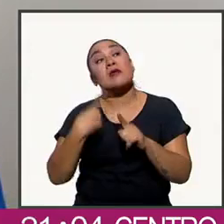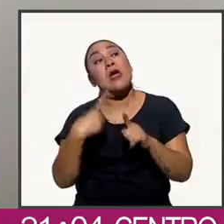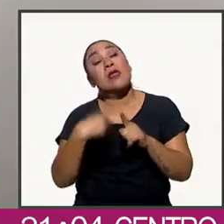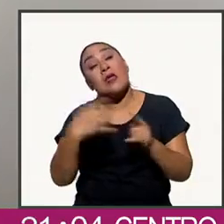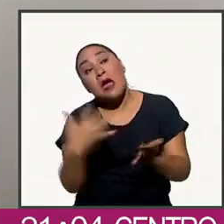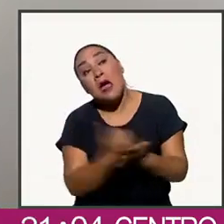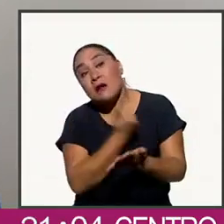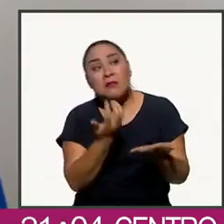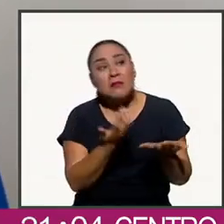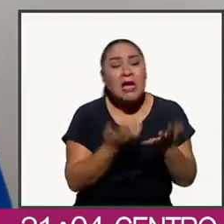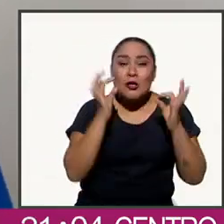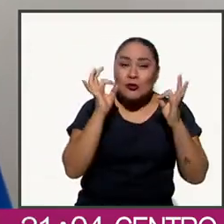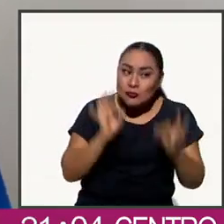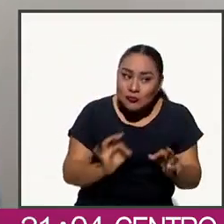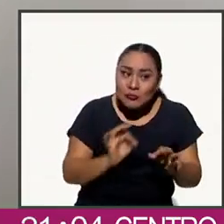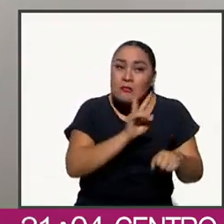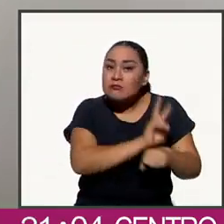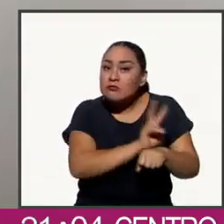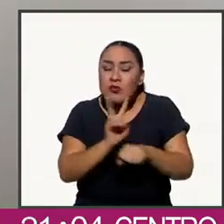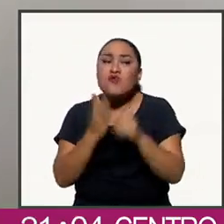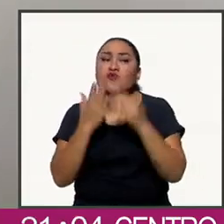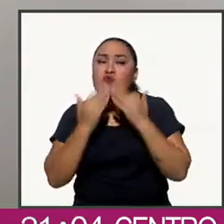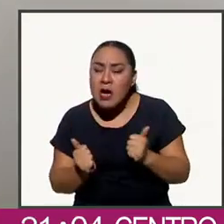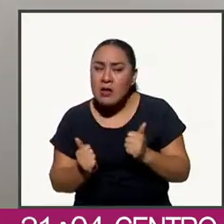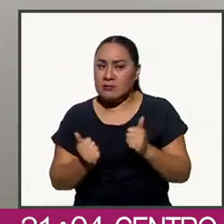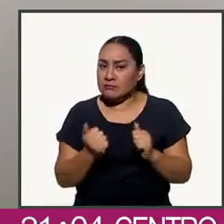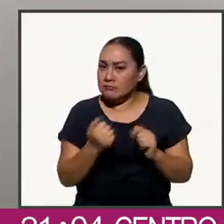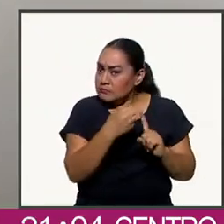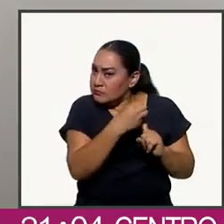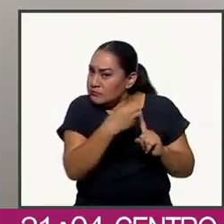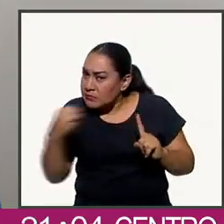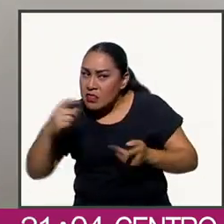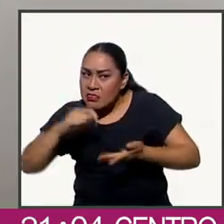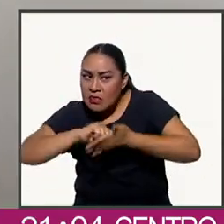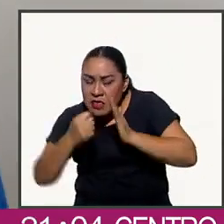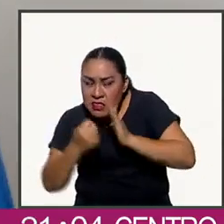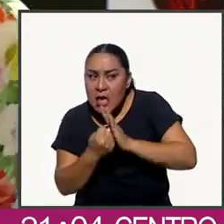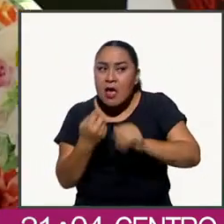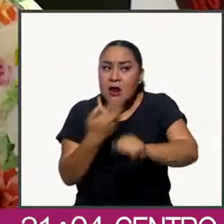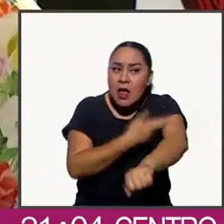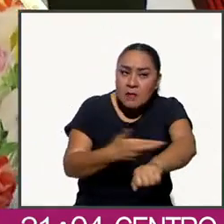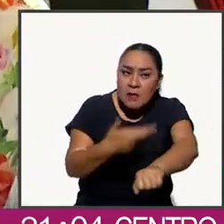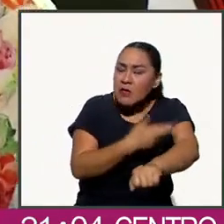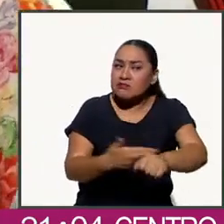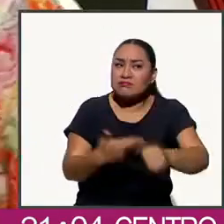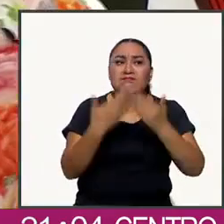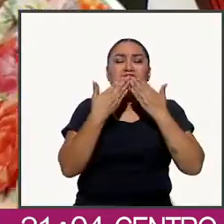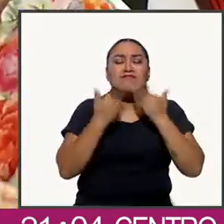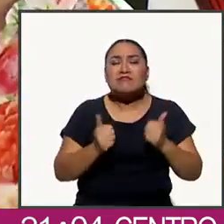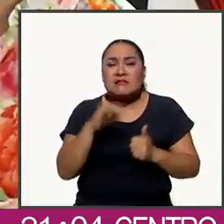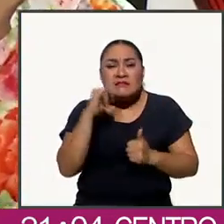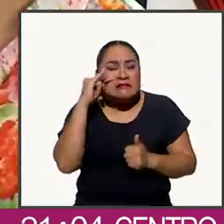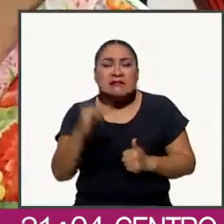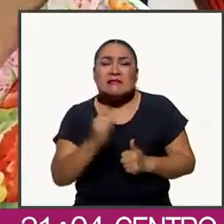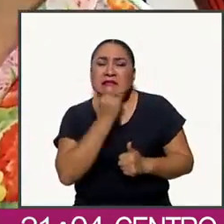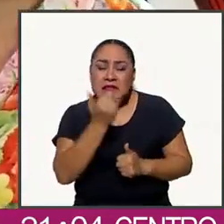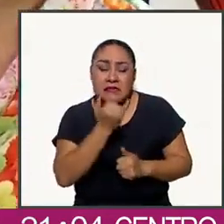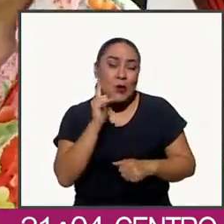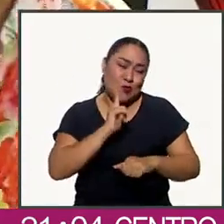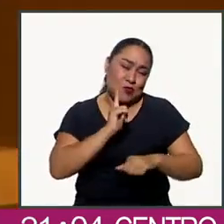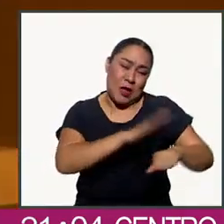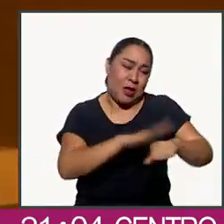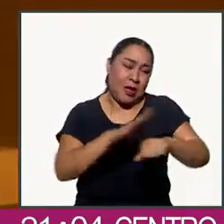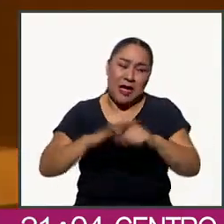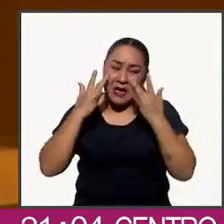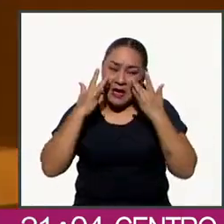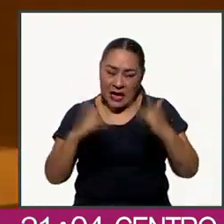no hay árbitro, lineamientos técnicos, ni procedimientos delimitados. El anuncio de la decisión de Tellez ocurre